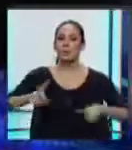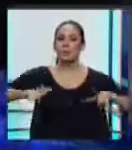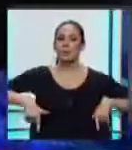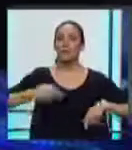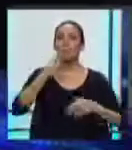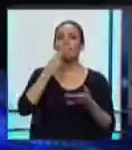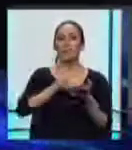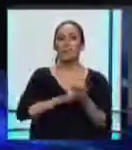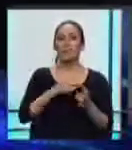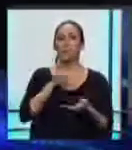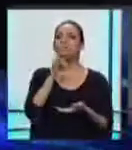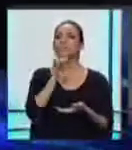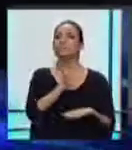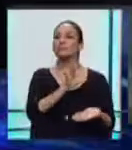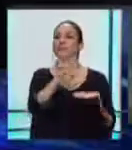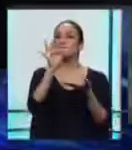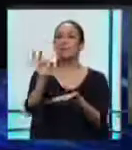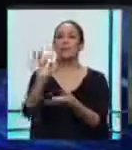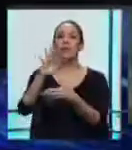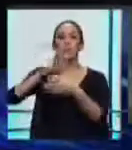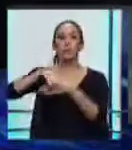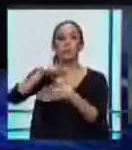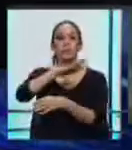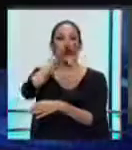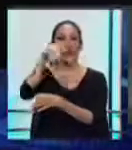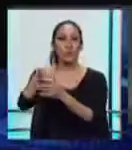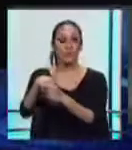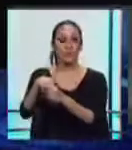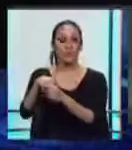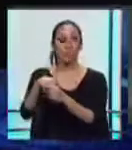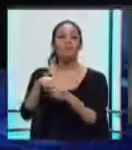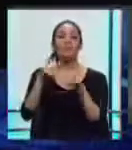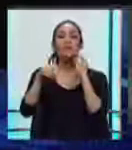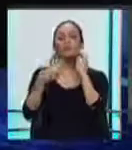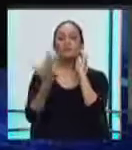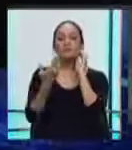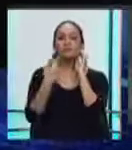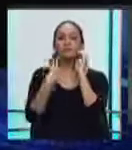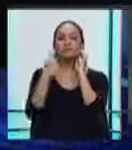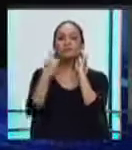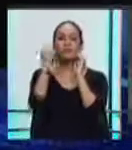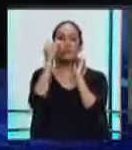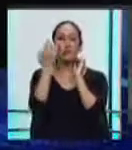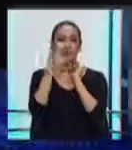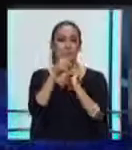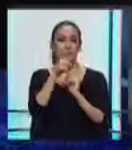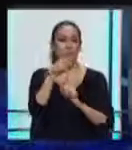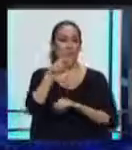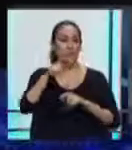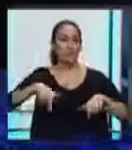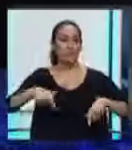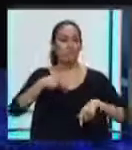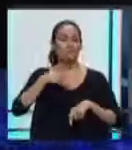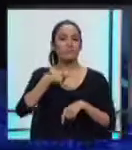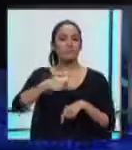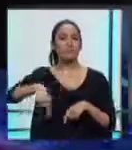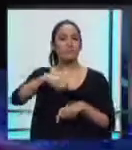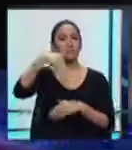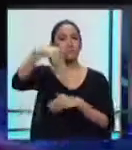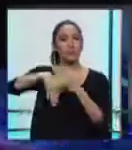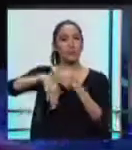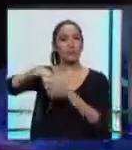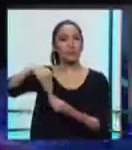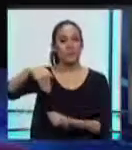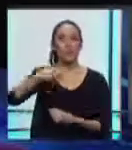carta entregada al representante permanente ecuatoriano Horacio Sevilla, Gutiérrez manifestó su expectativa de que bajo el mandato de Moreno, el país sudamericano